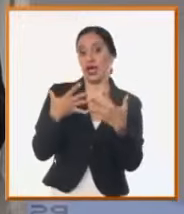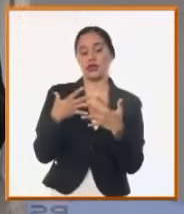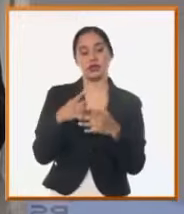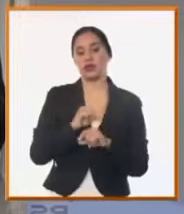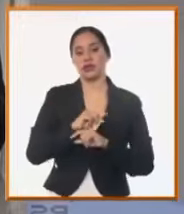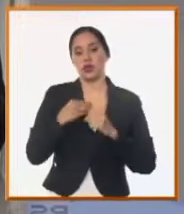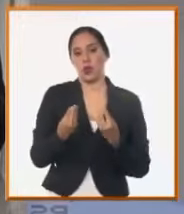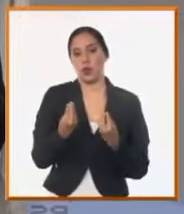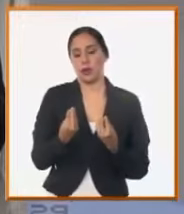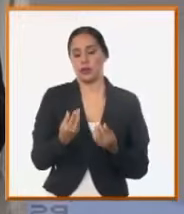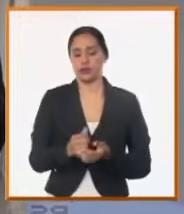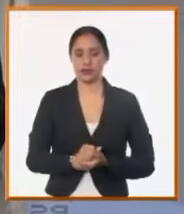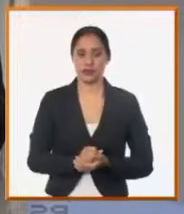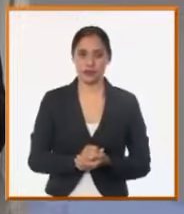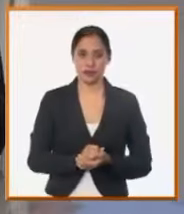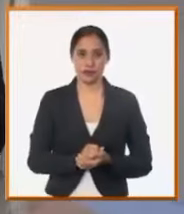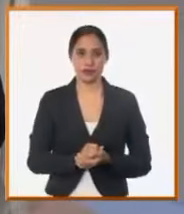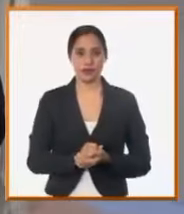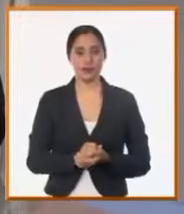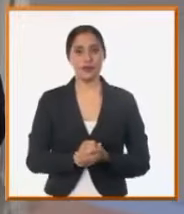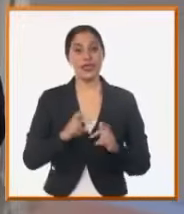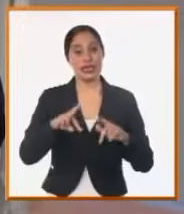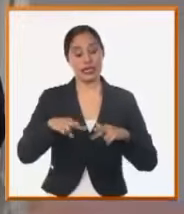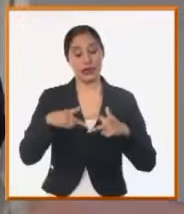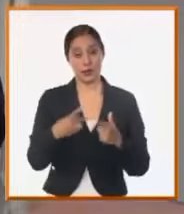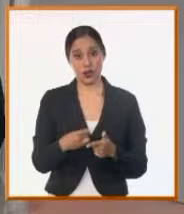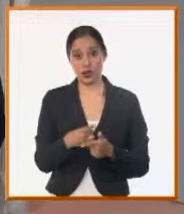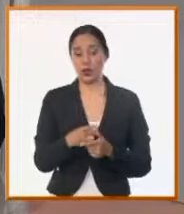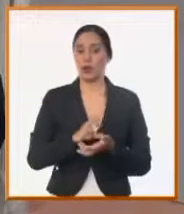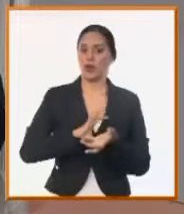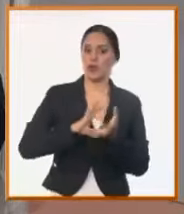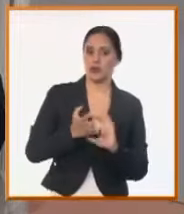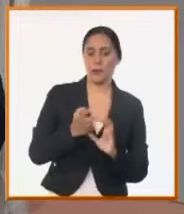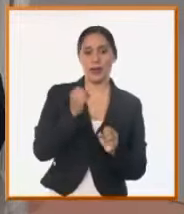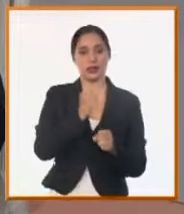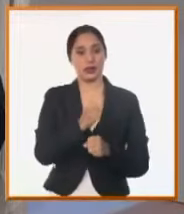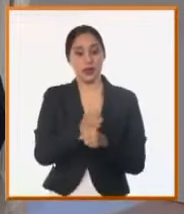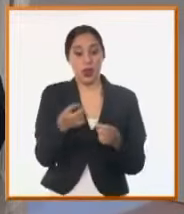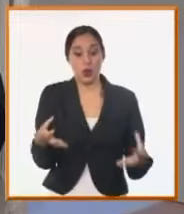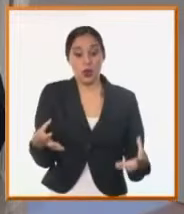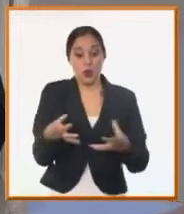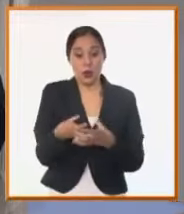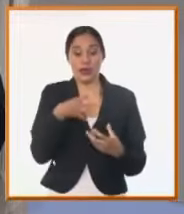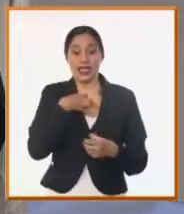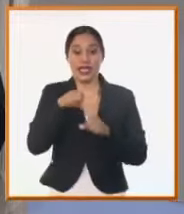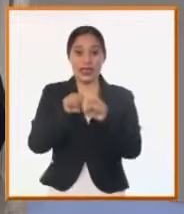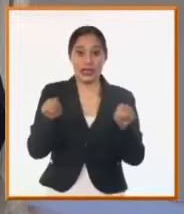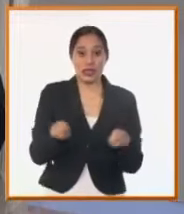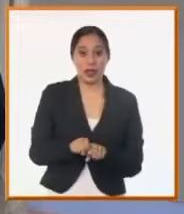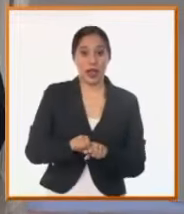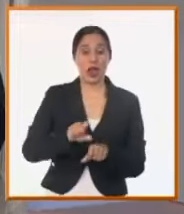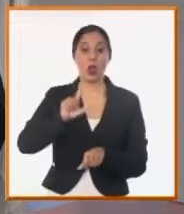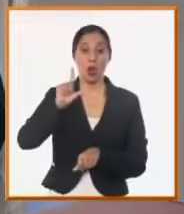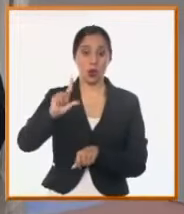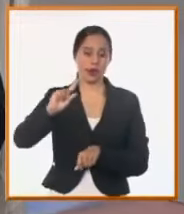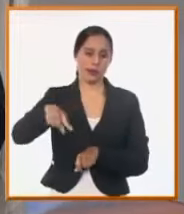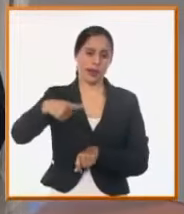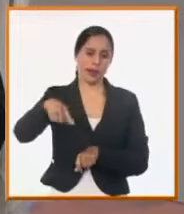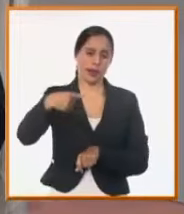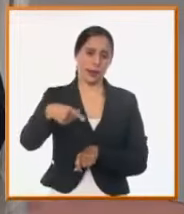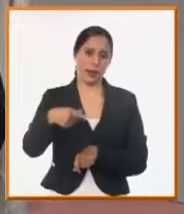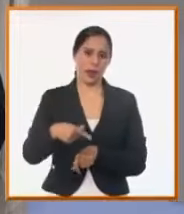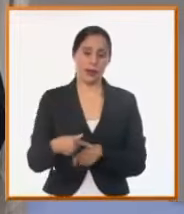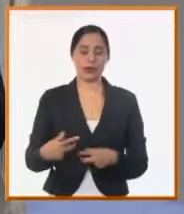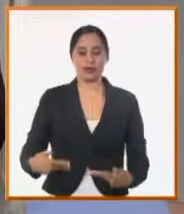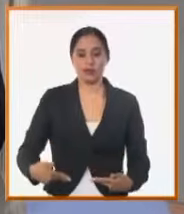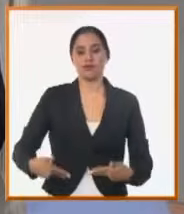suceder. Repito, como estilo de trabajo, el grupo tiene un sistema que todos los lunes realiza videoconferencias